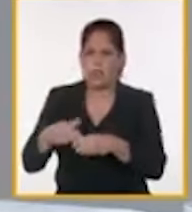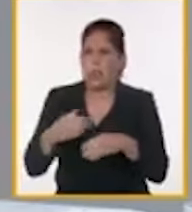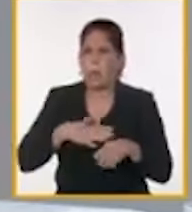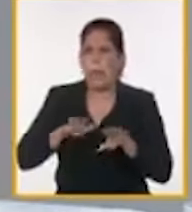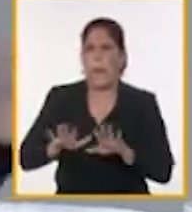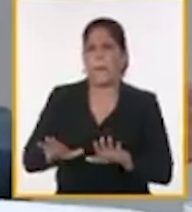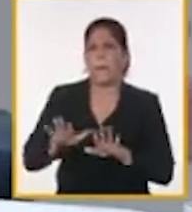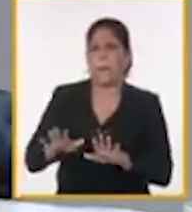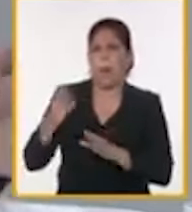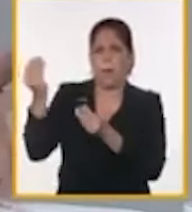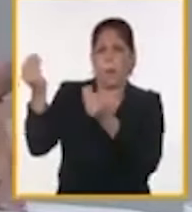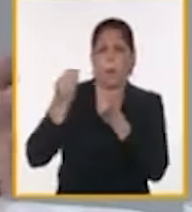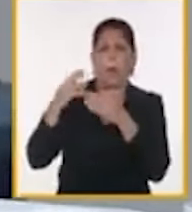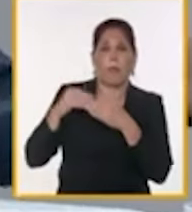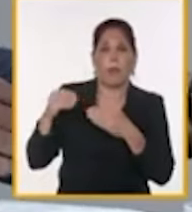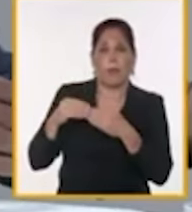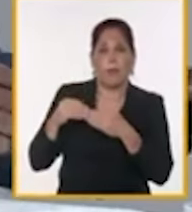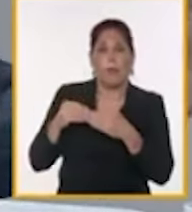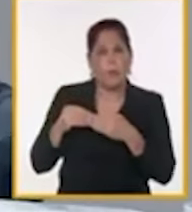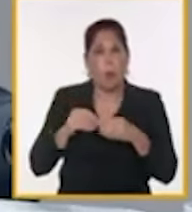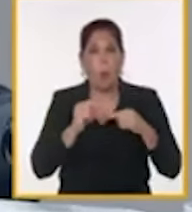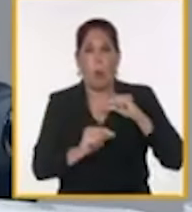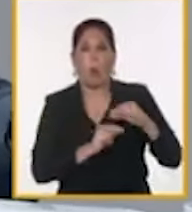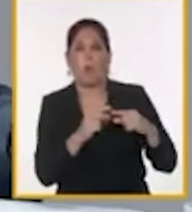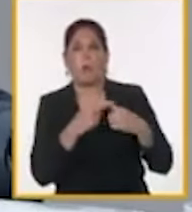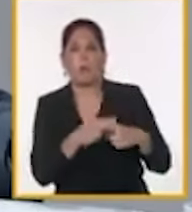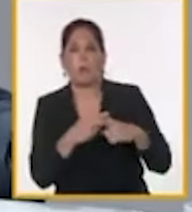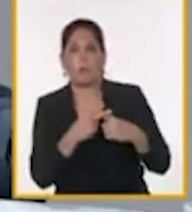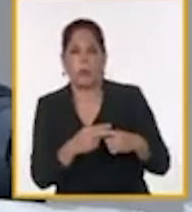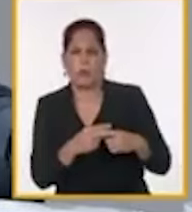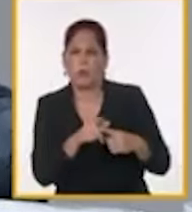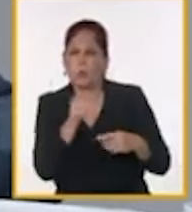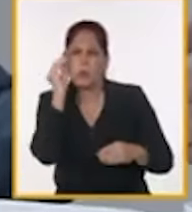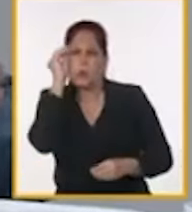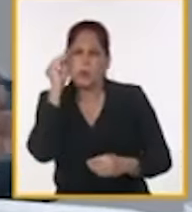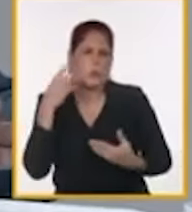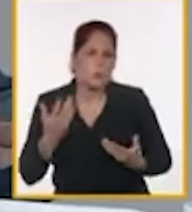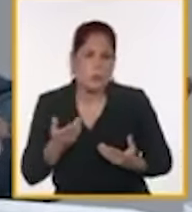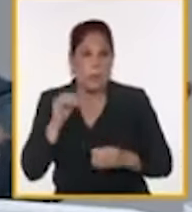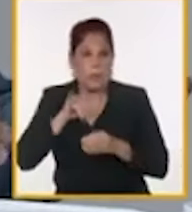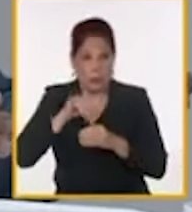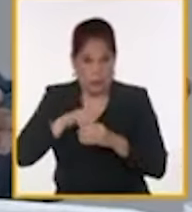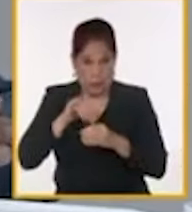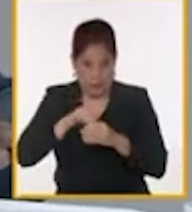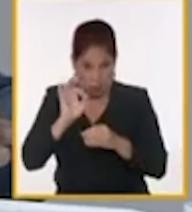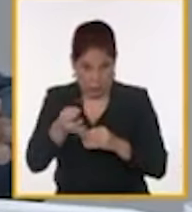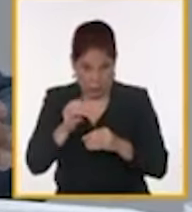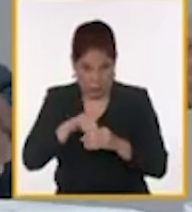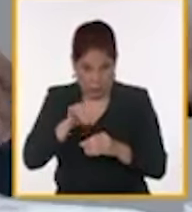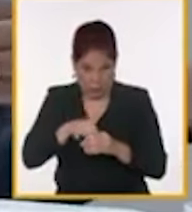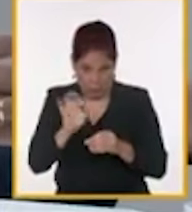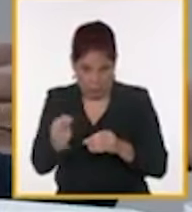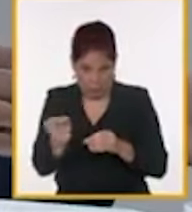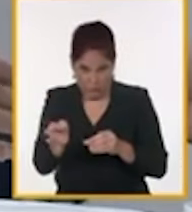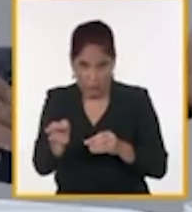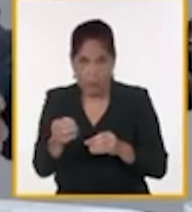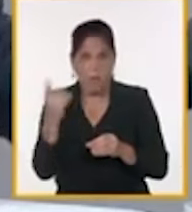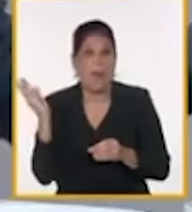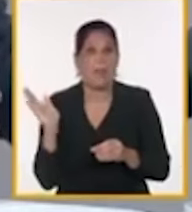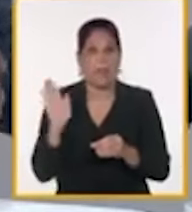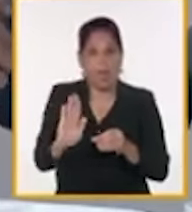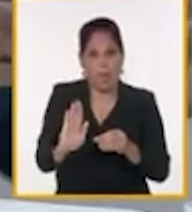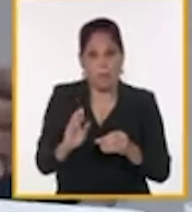¿Esperamos a tener esa divisa o vamos dando pasos y esa misma generación de ingresos que permitirá, que traerá